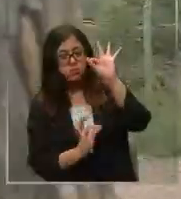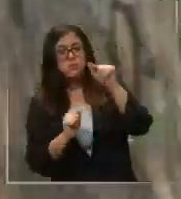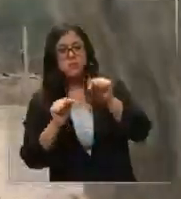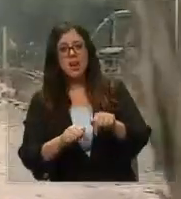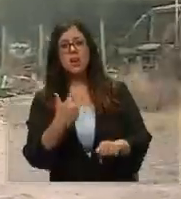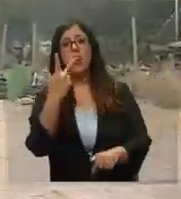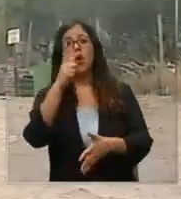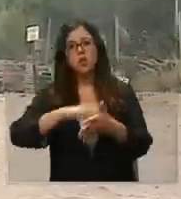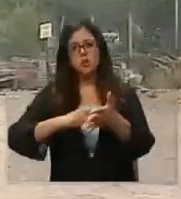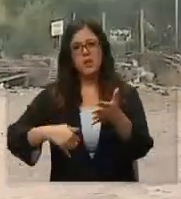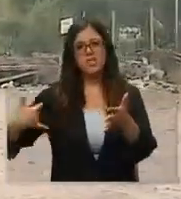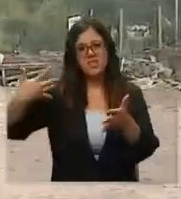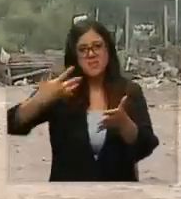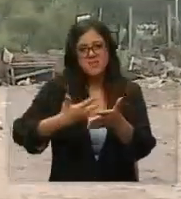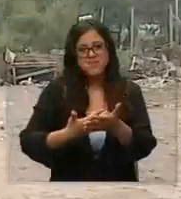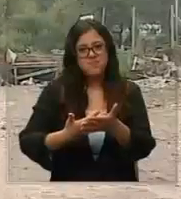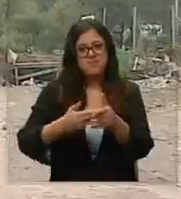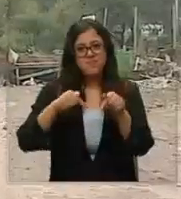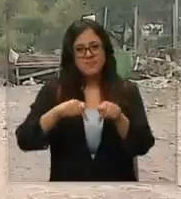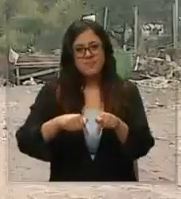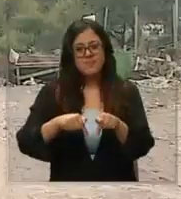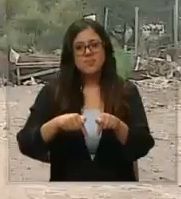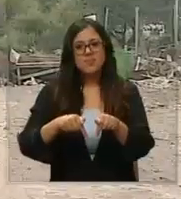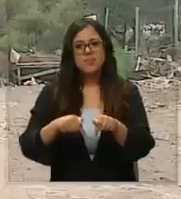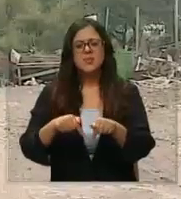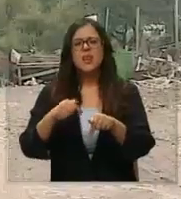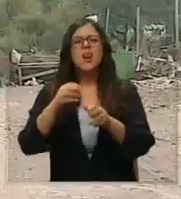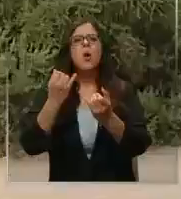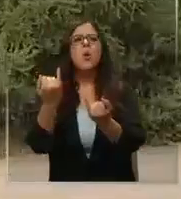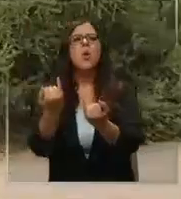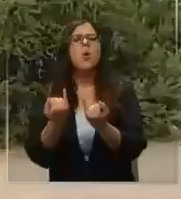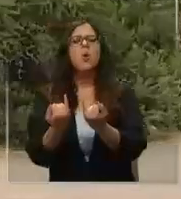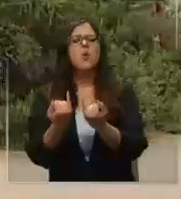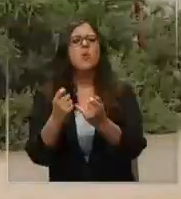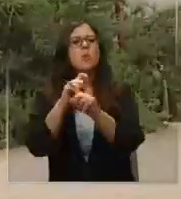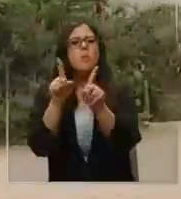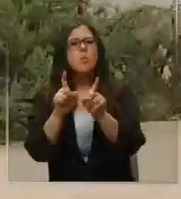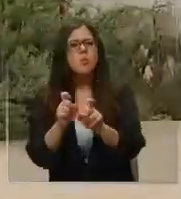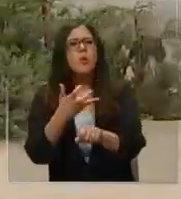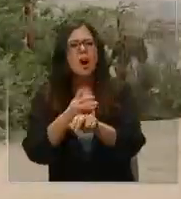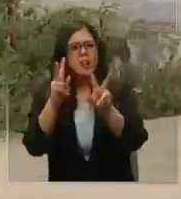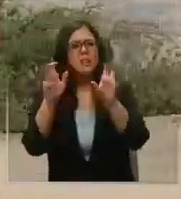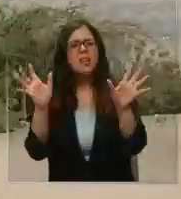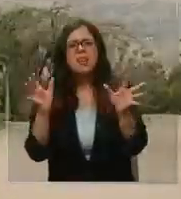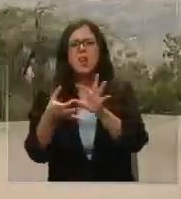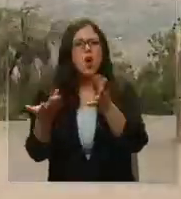enterrada al parecer. Samuel, ¿hay alguna información preliminar sobre la eventual causa de muerte de la huevo?